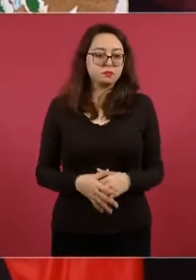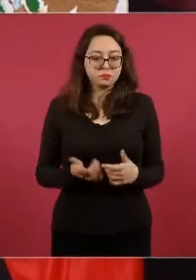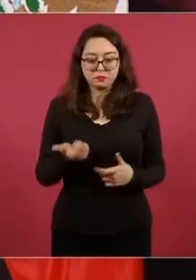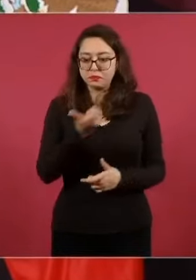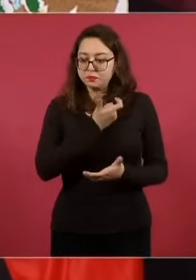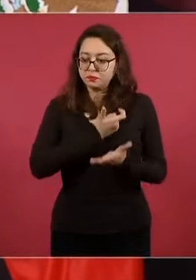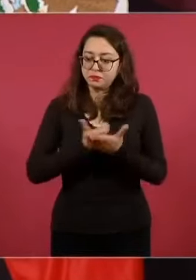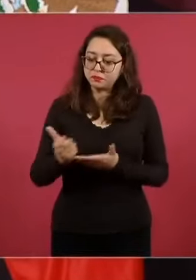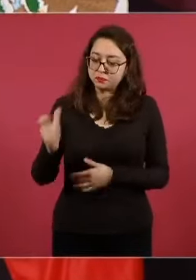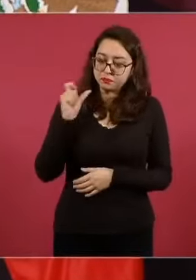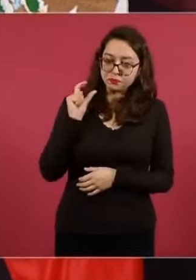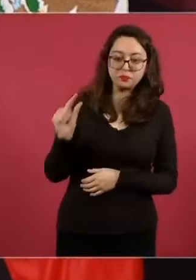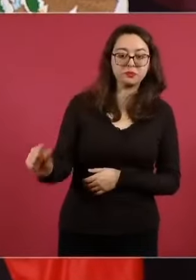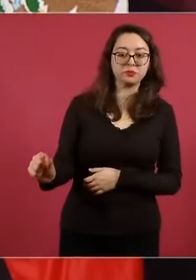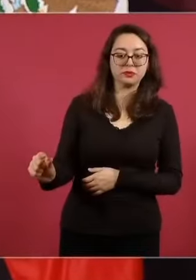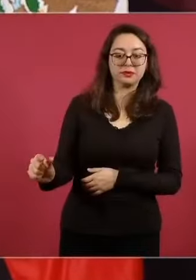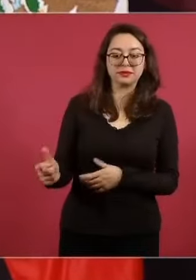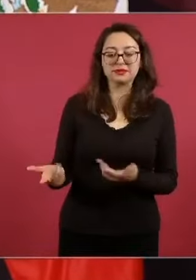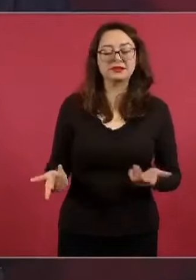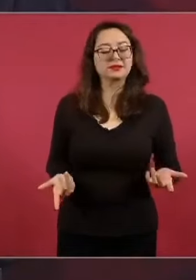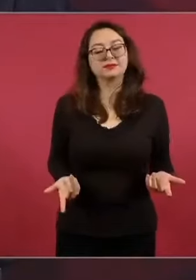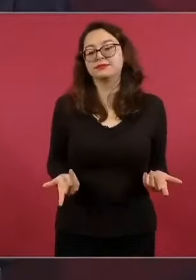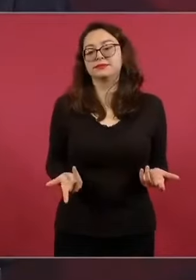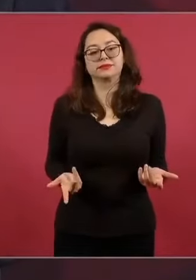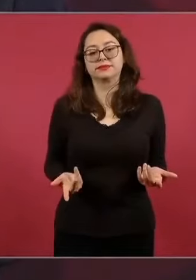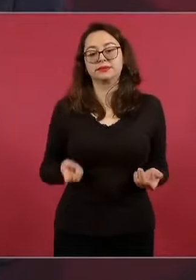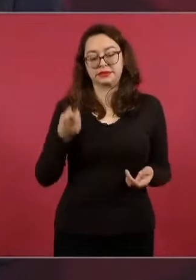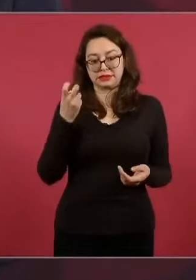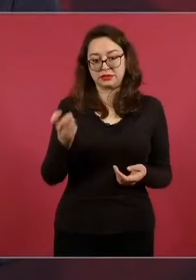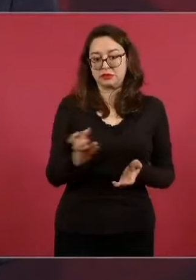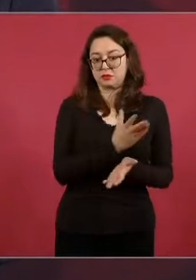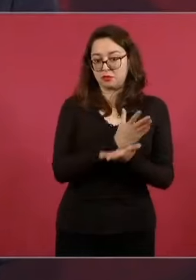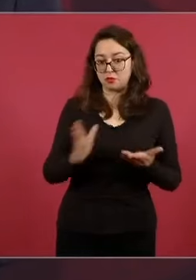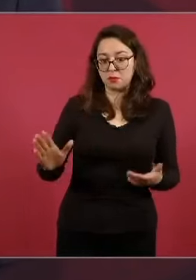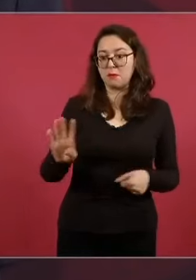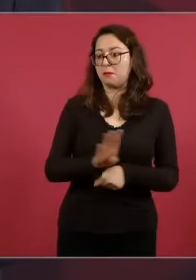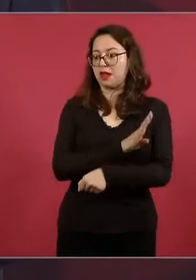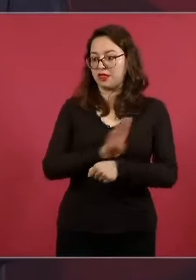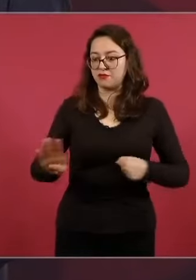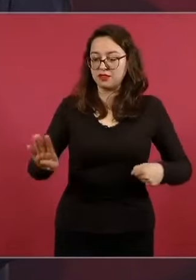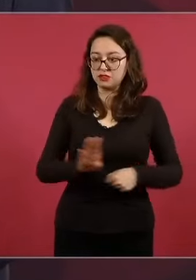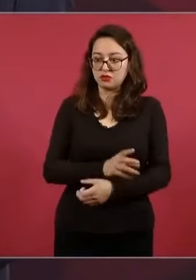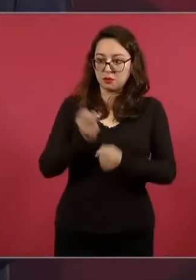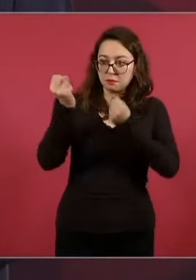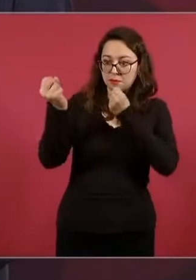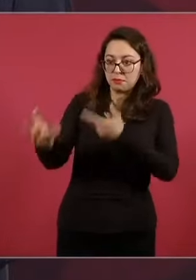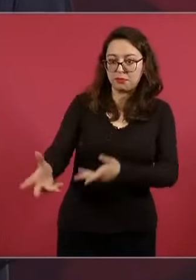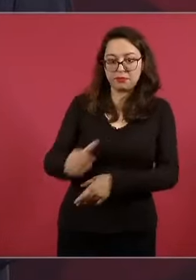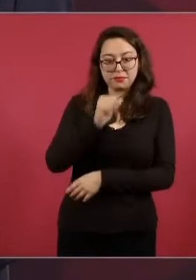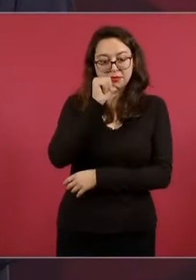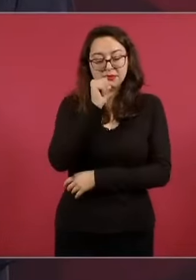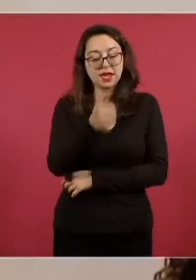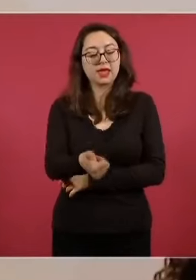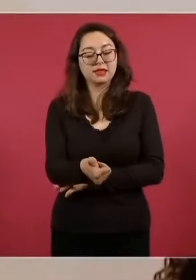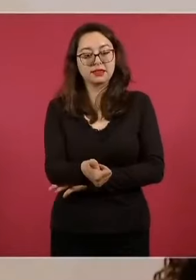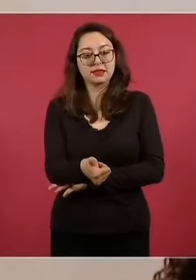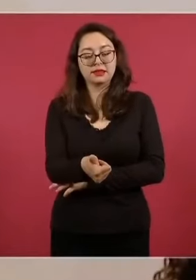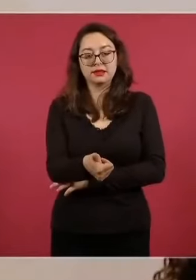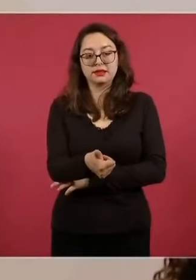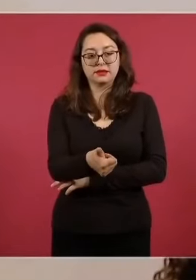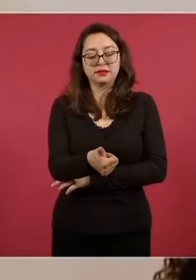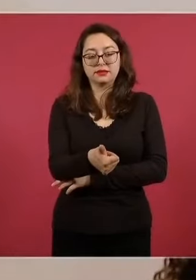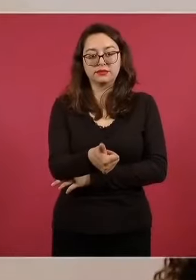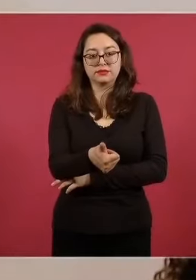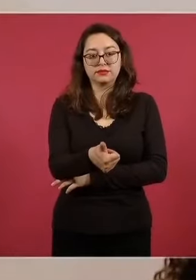Por eso es una marginación de los beneficios, no